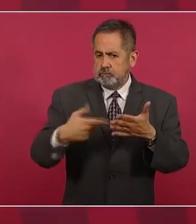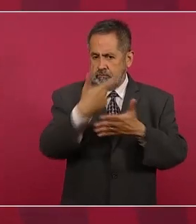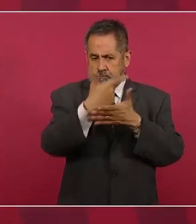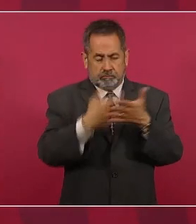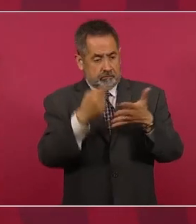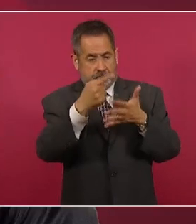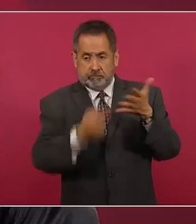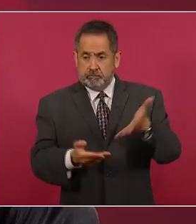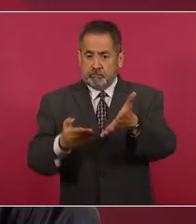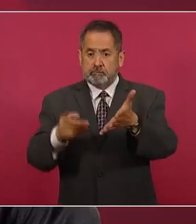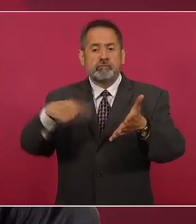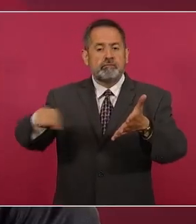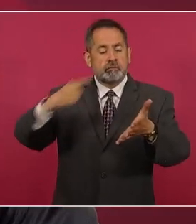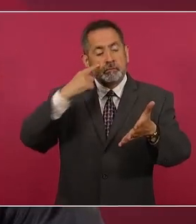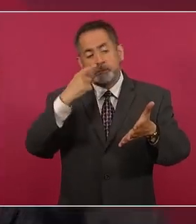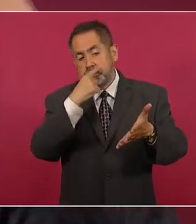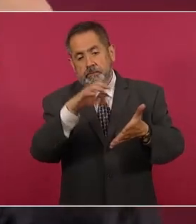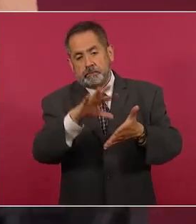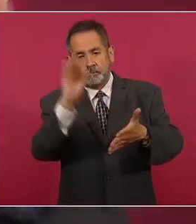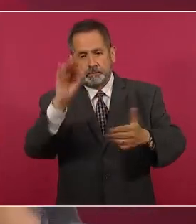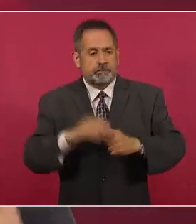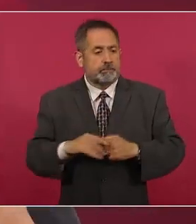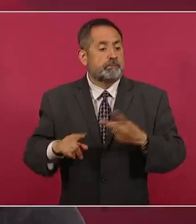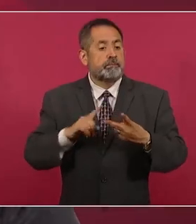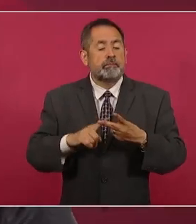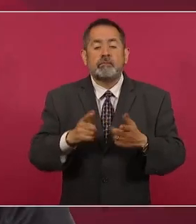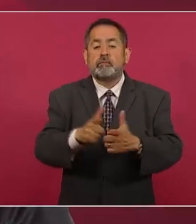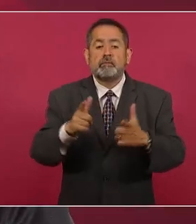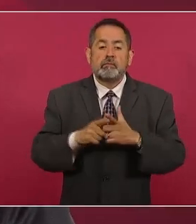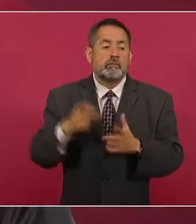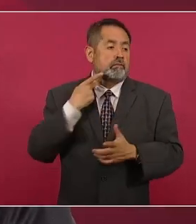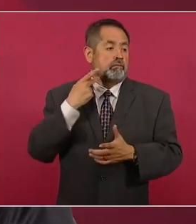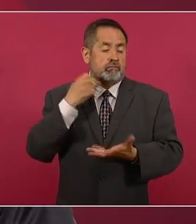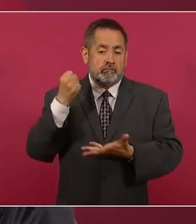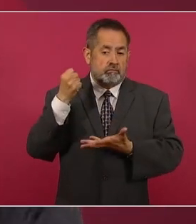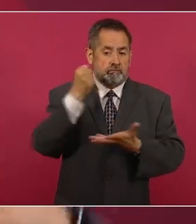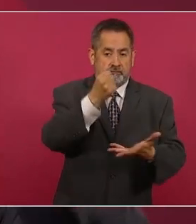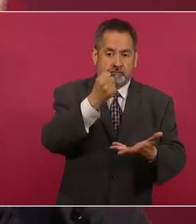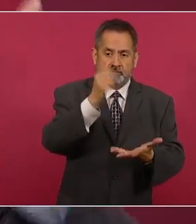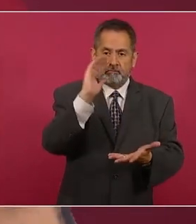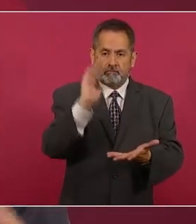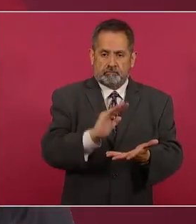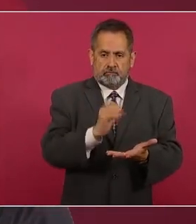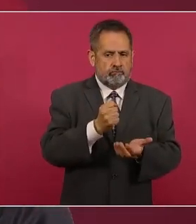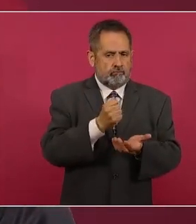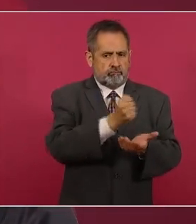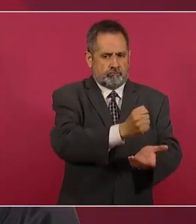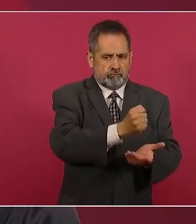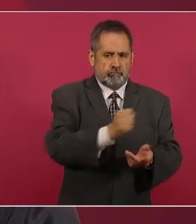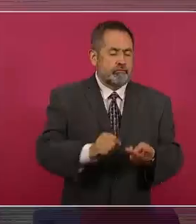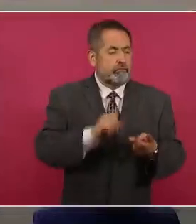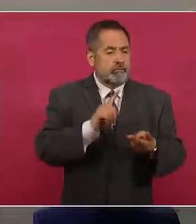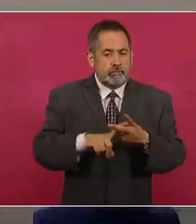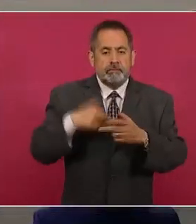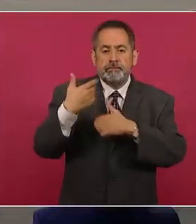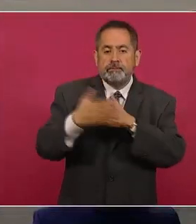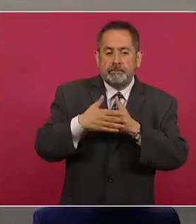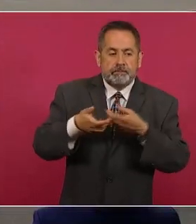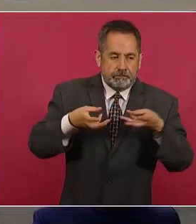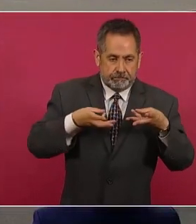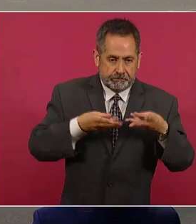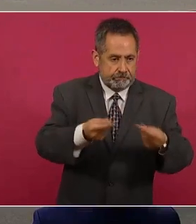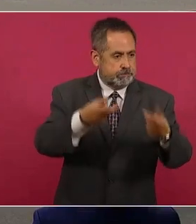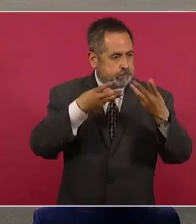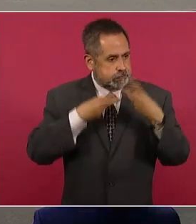financiamiento a los partidos políticos, se reduce el costo de las elecciones, se garantiza con la posibilidad